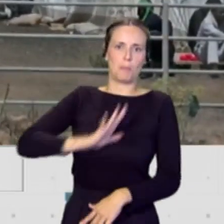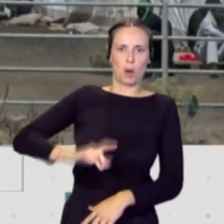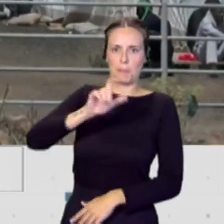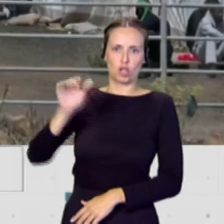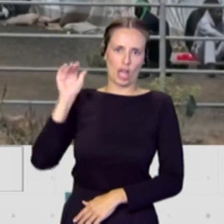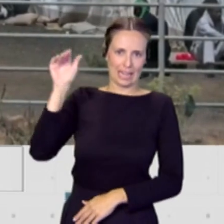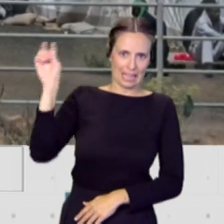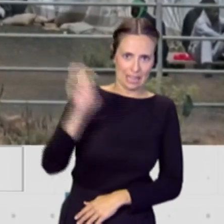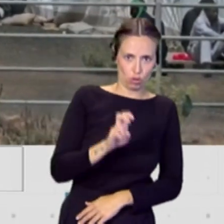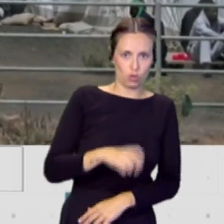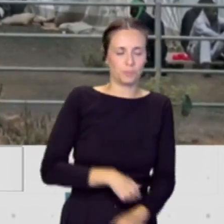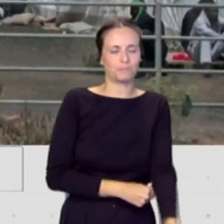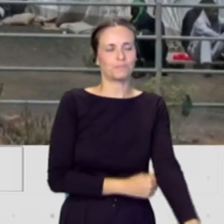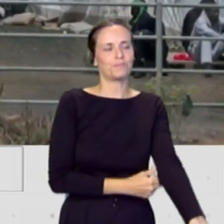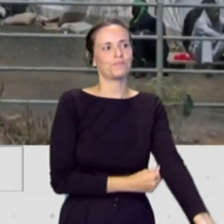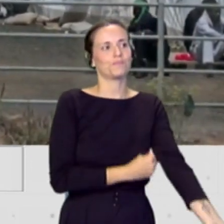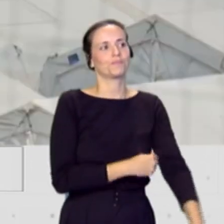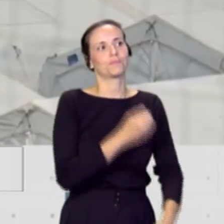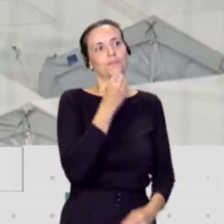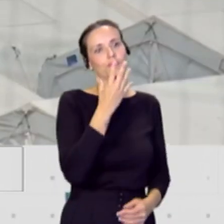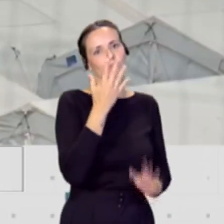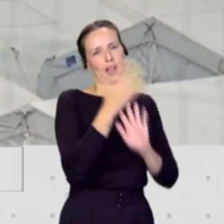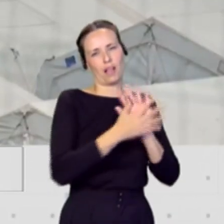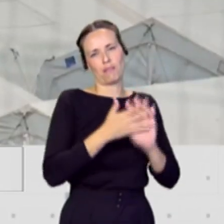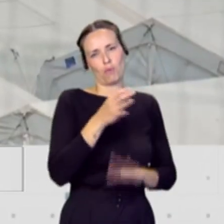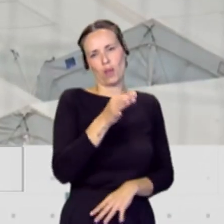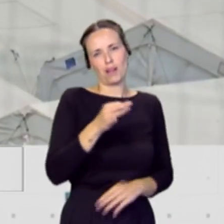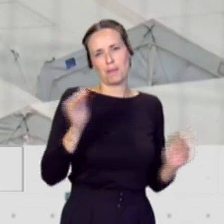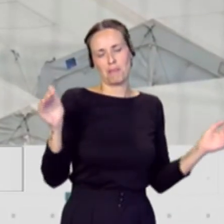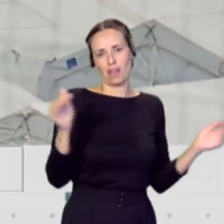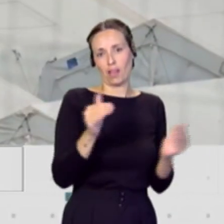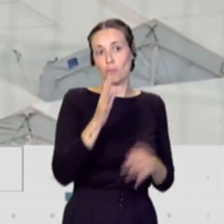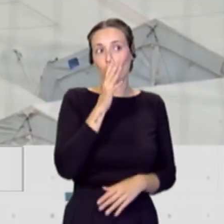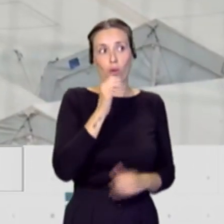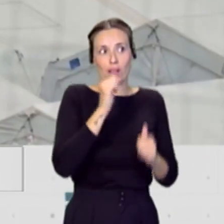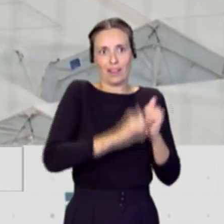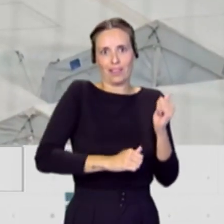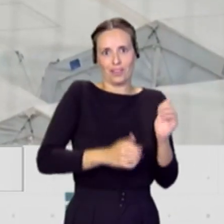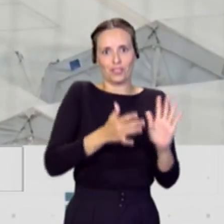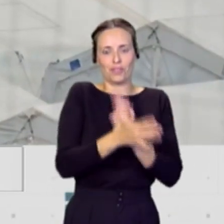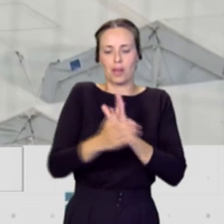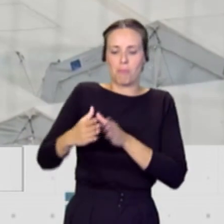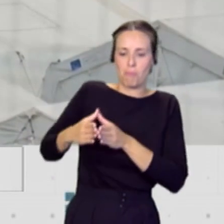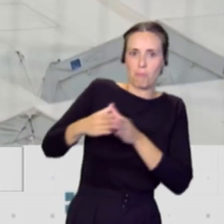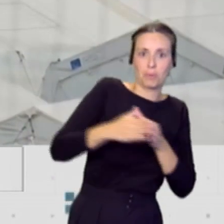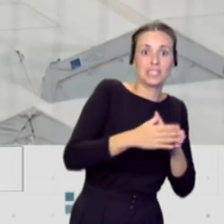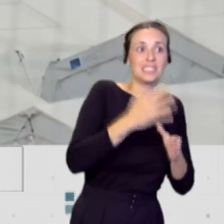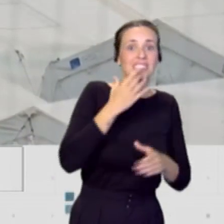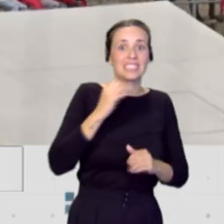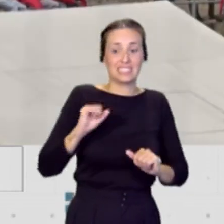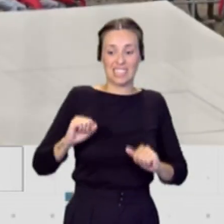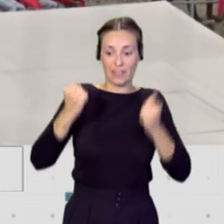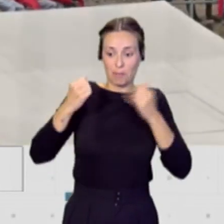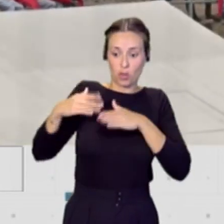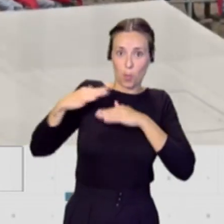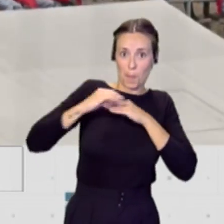que estamos hablando de una isla pequeña, de la isla del Hierro, que los cayucos, o por lo menos cuando vienen trasladados por Salomento Marítimo, llegan